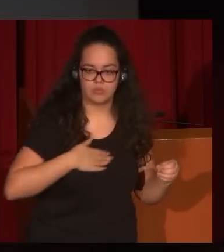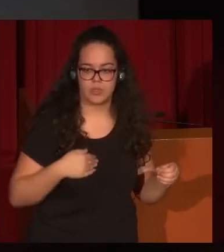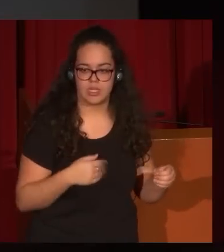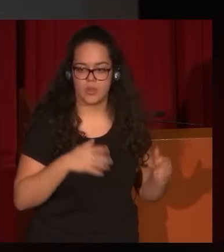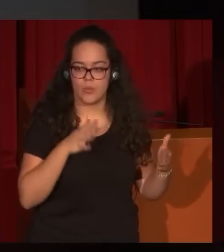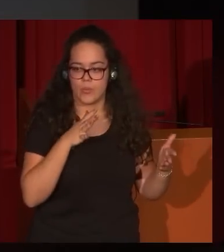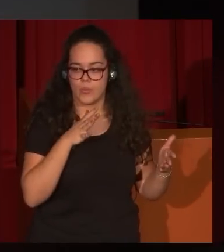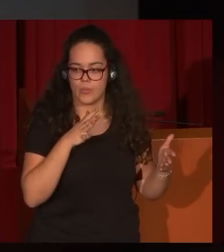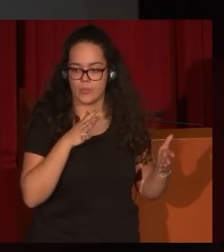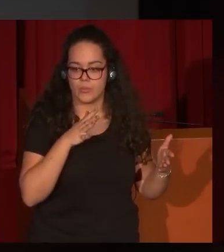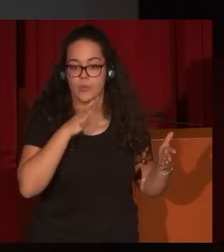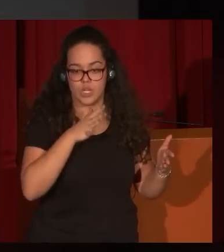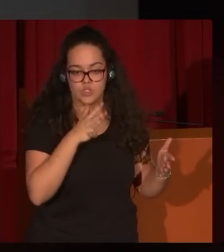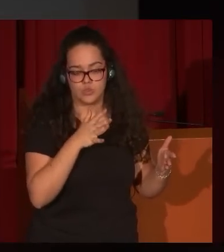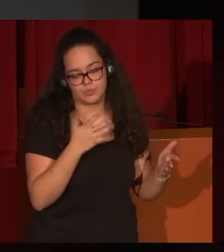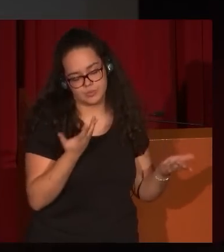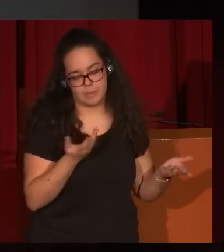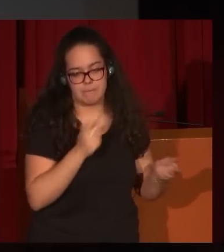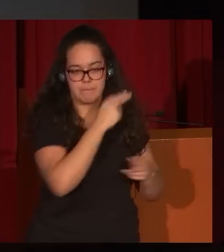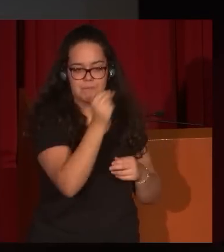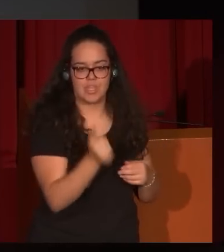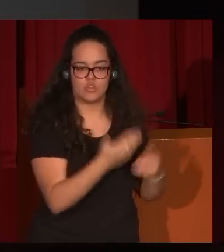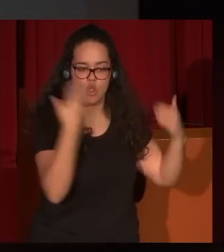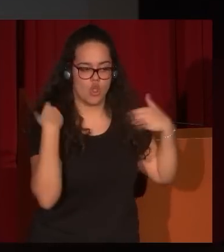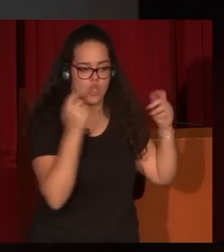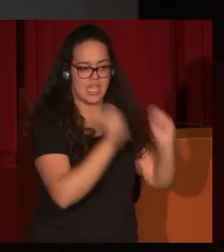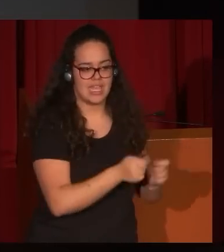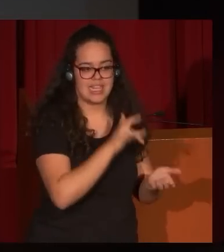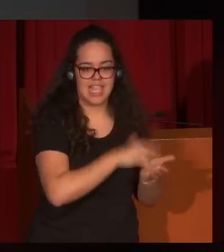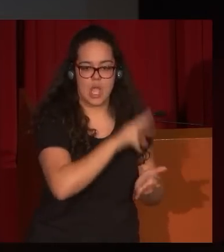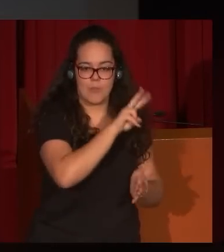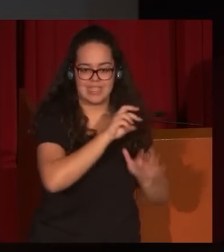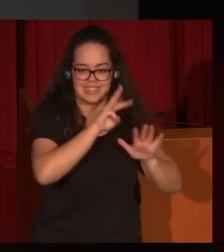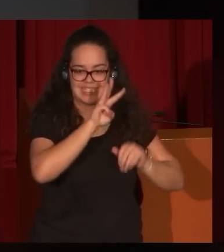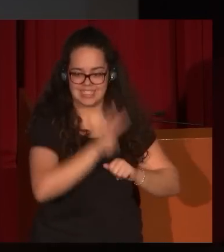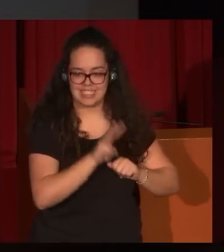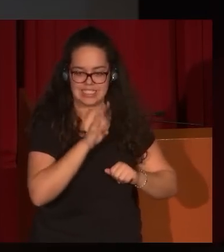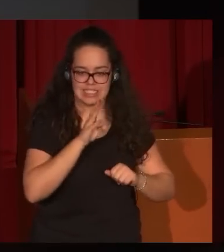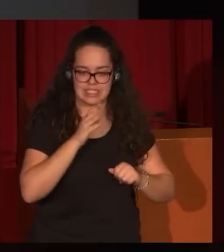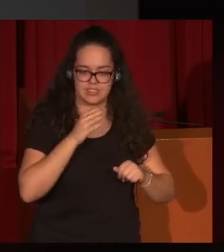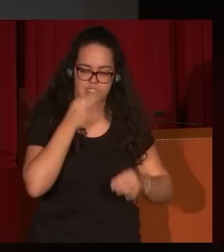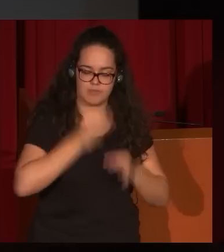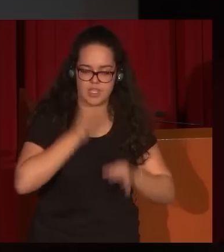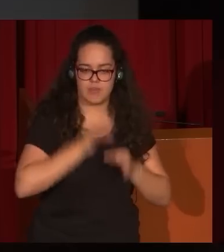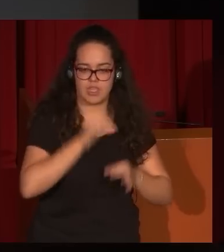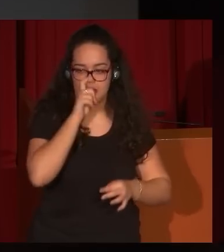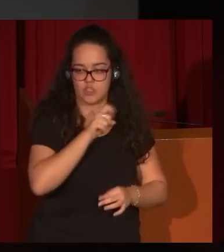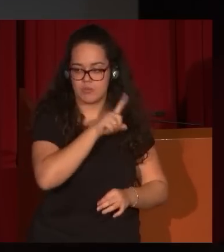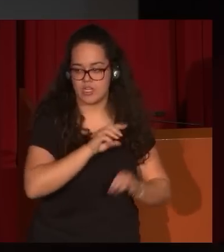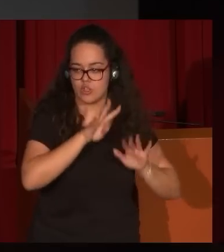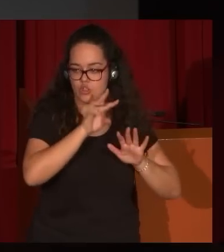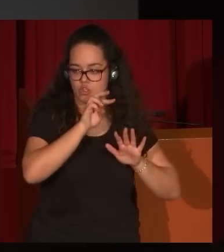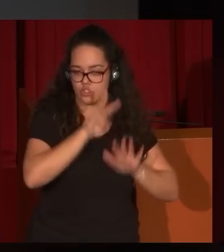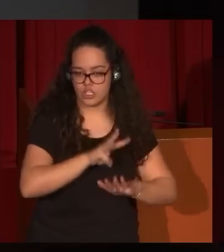en efecto, se le hace pintor honorario de cámara el 23 de septiembre de 1851. Pero miren ustedes en